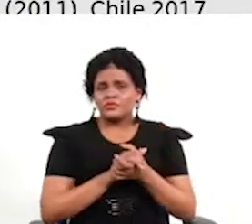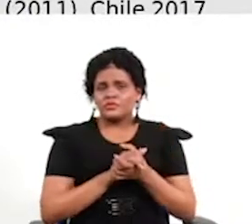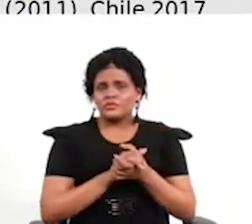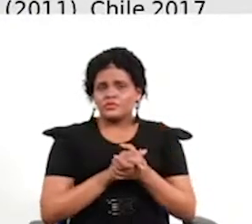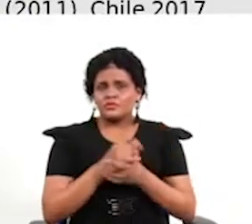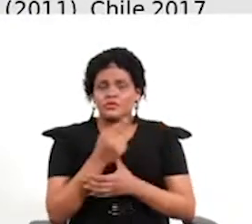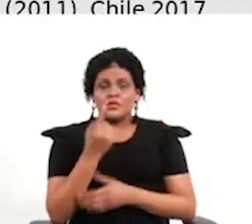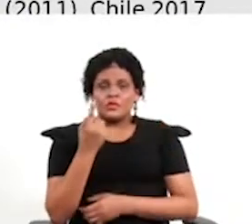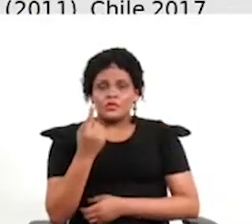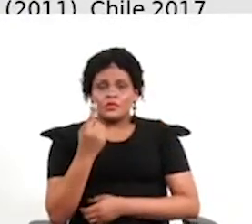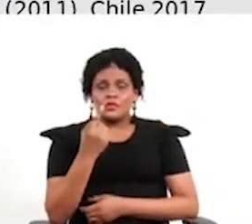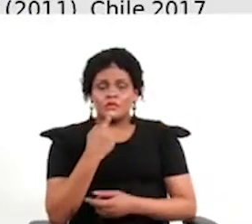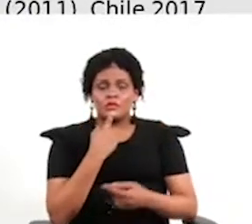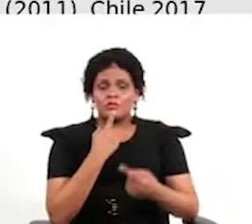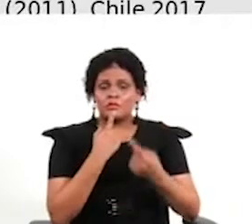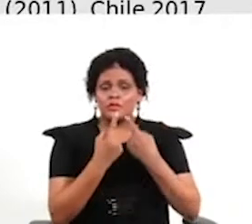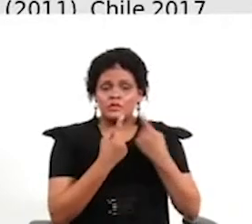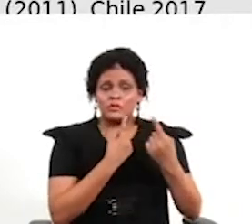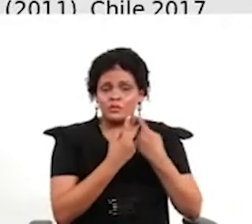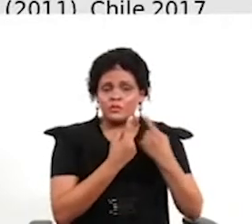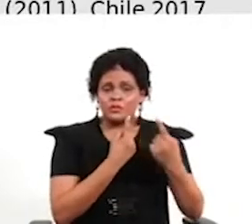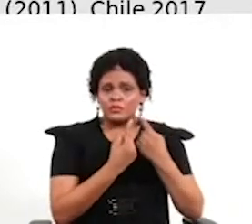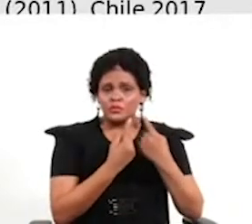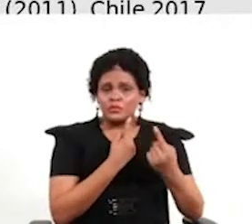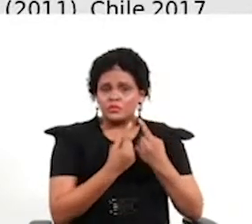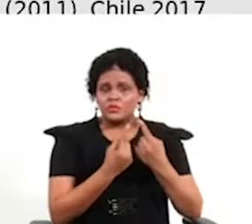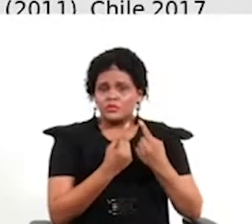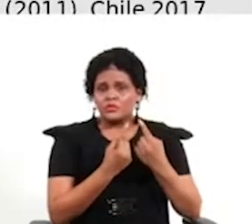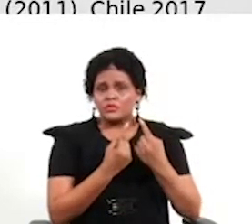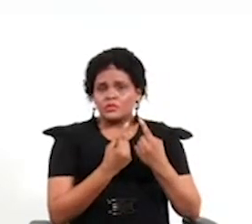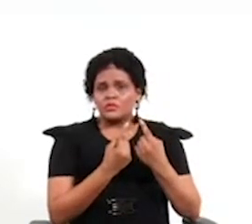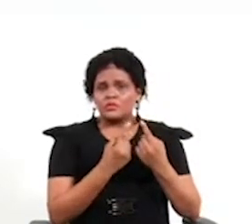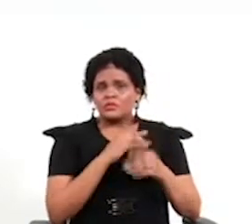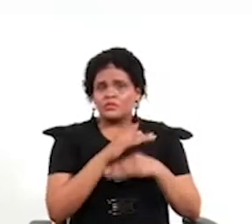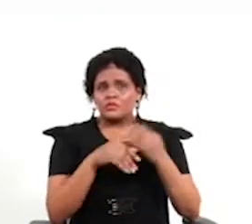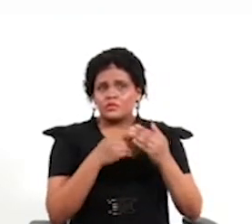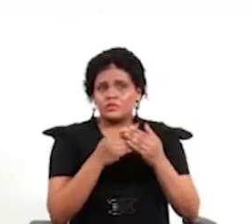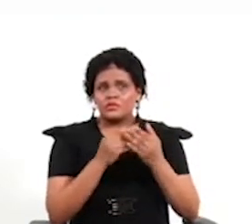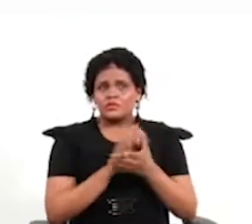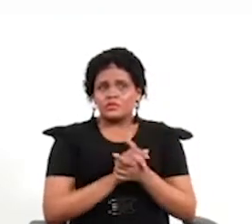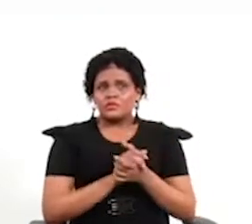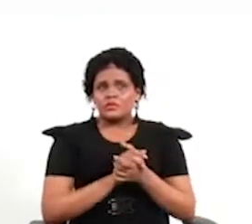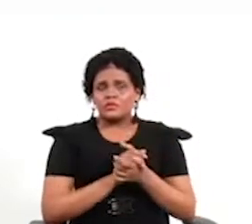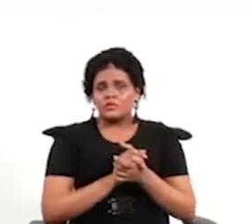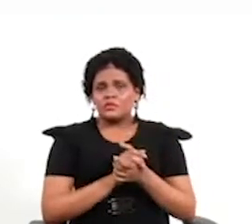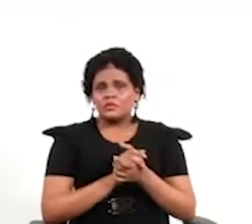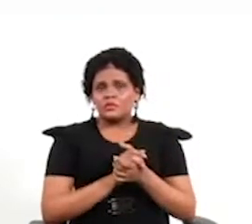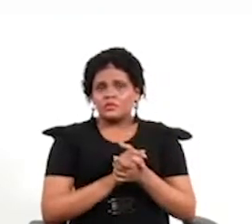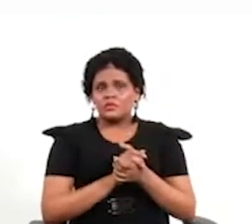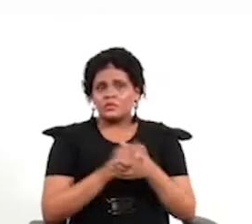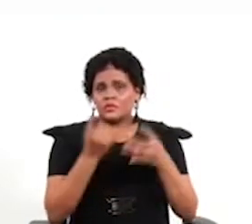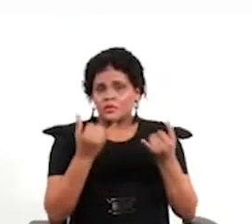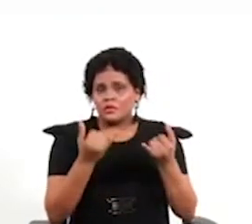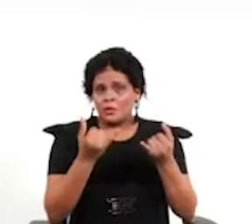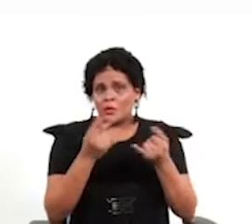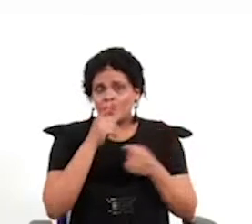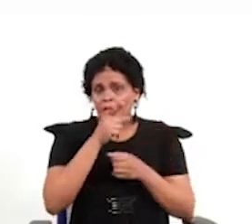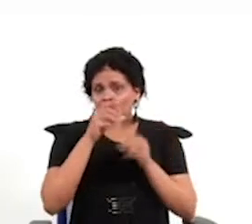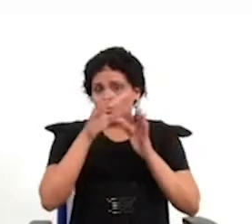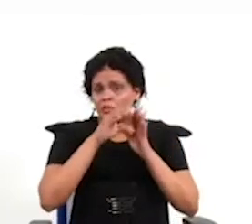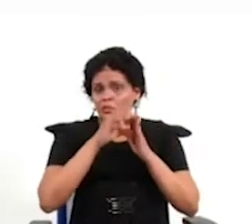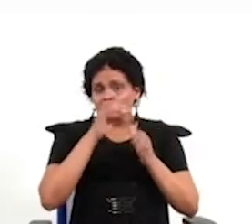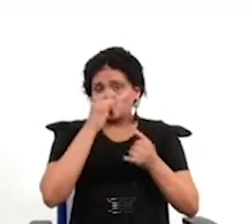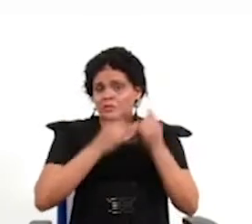una discusión obligada de esos insumos. Entonces, con esta visión muy rápida